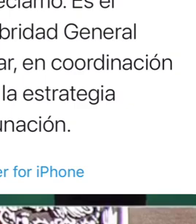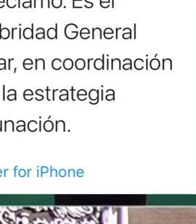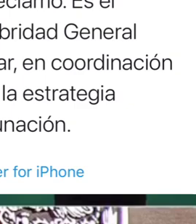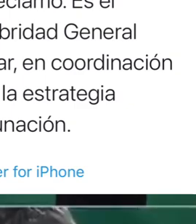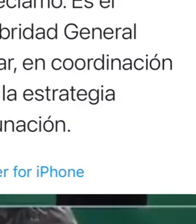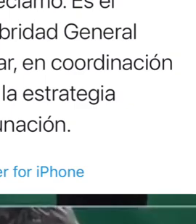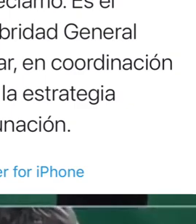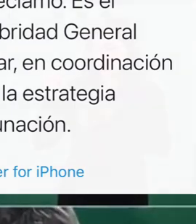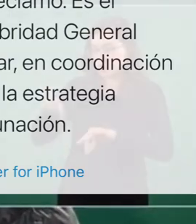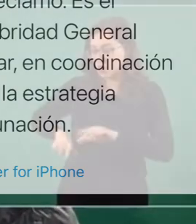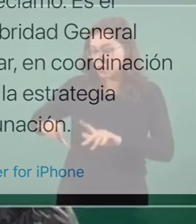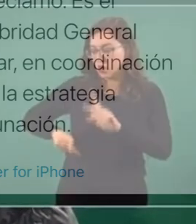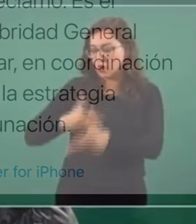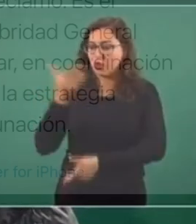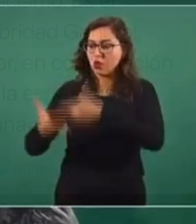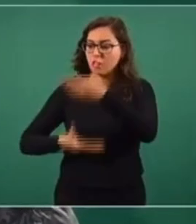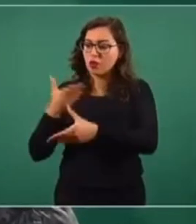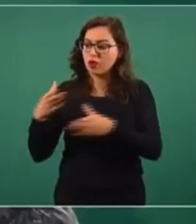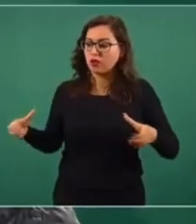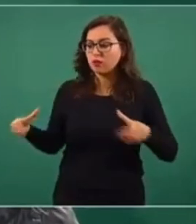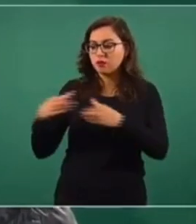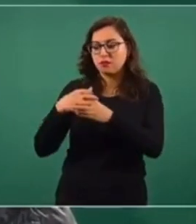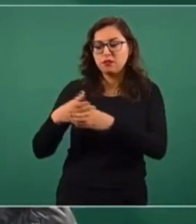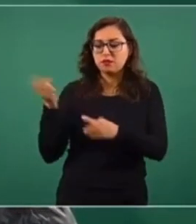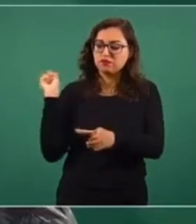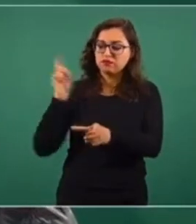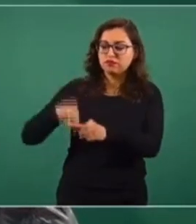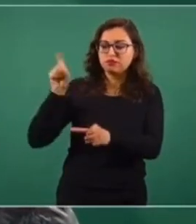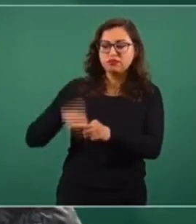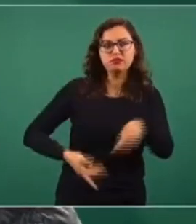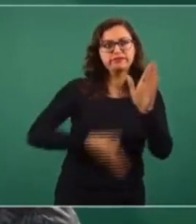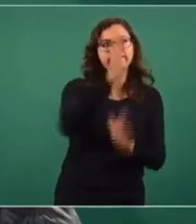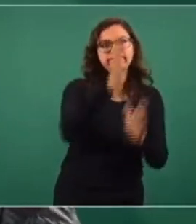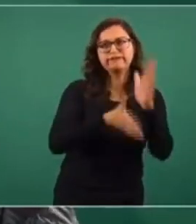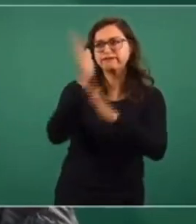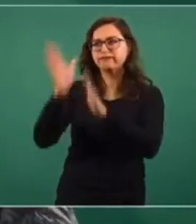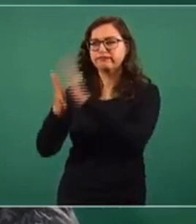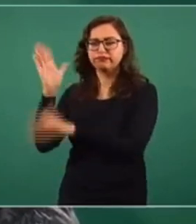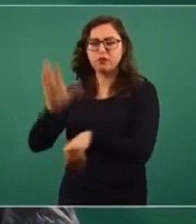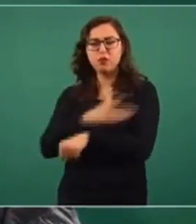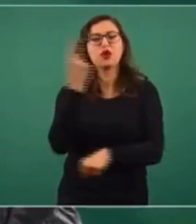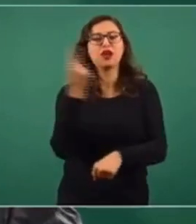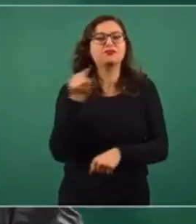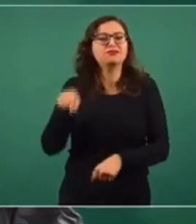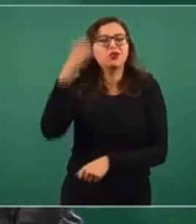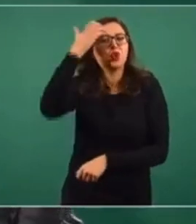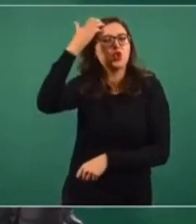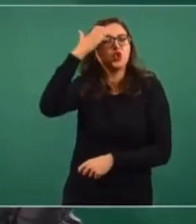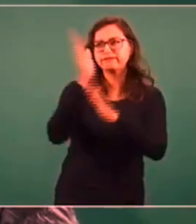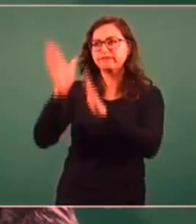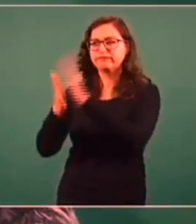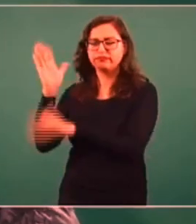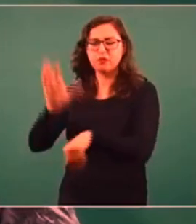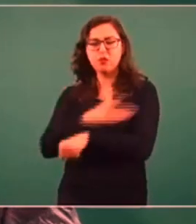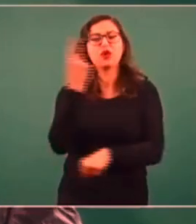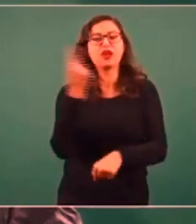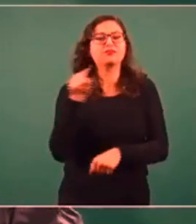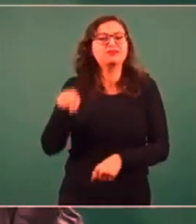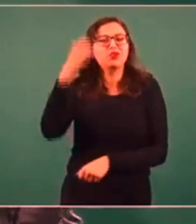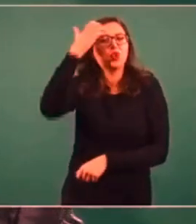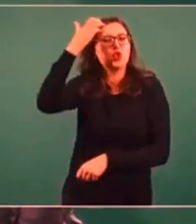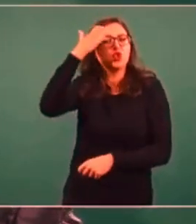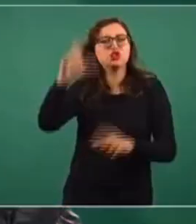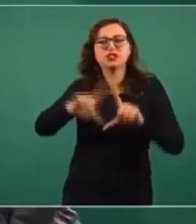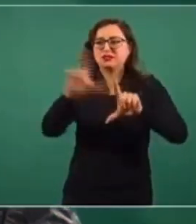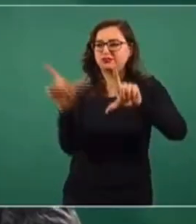los lugares en donde están los adultos mayores, porque ellos están en contacto con la población, porque ellos tienen el censo, porque ellos tienen